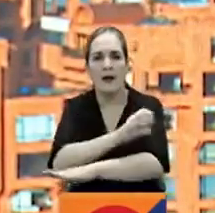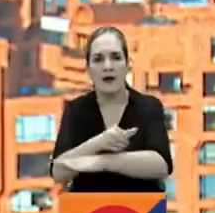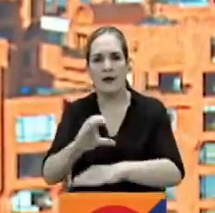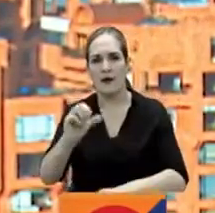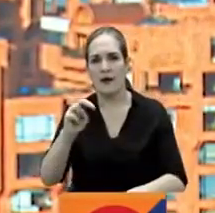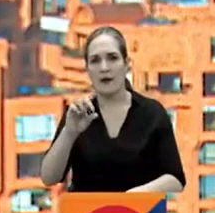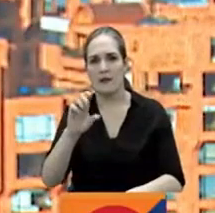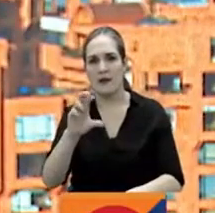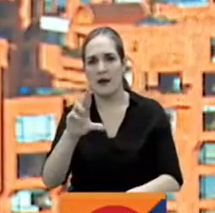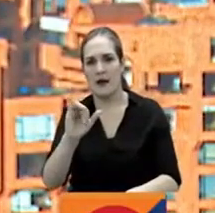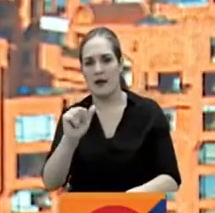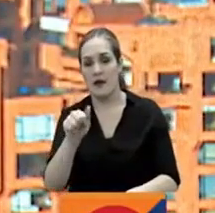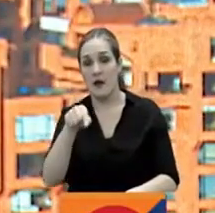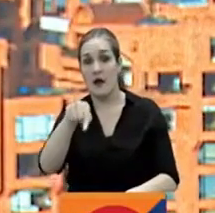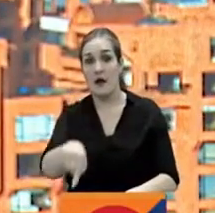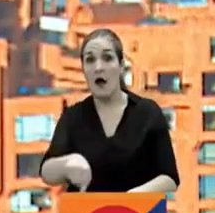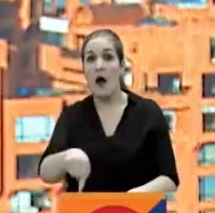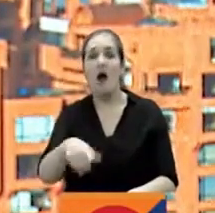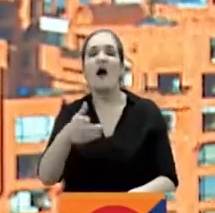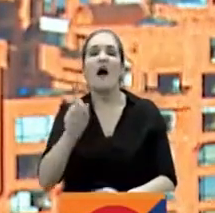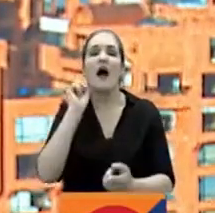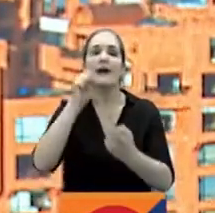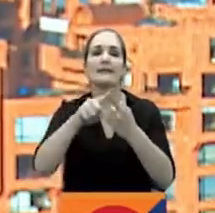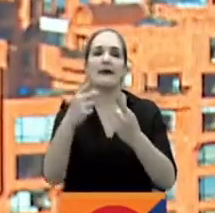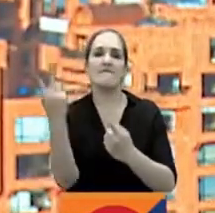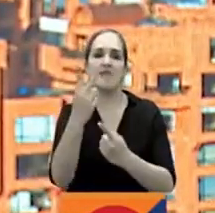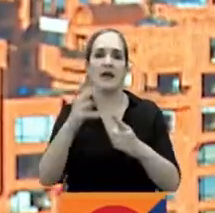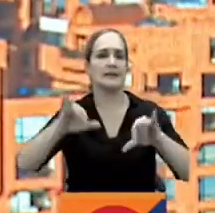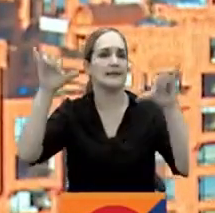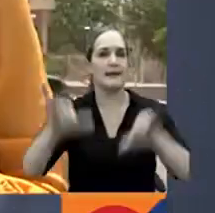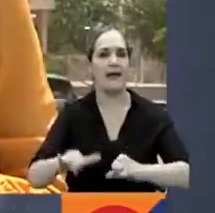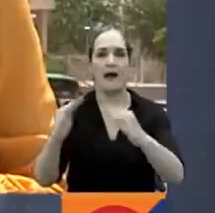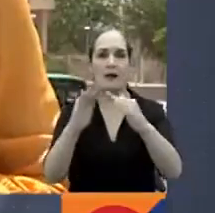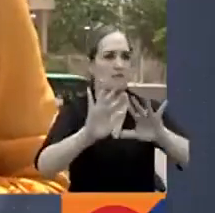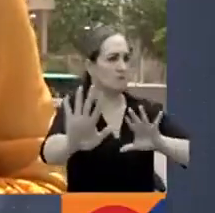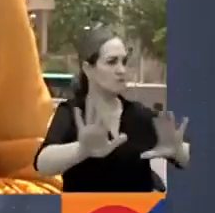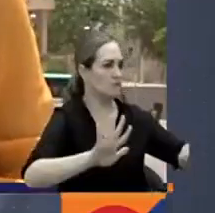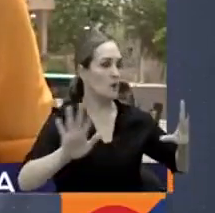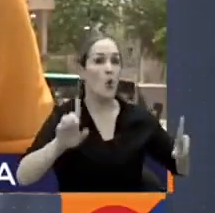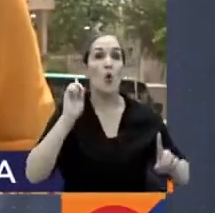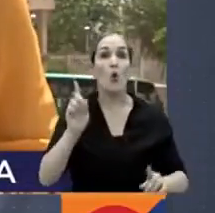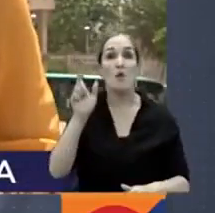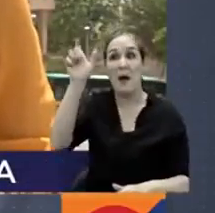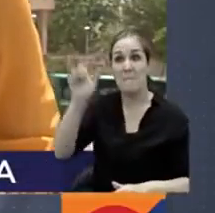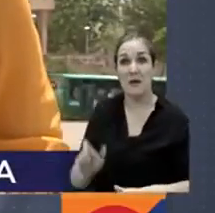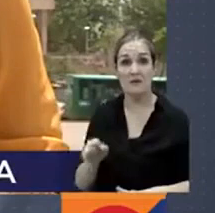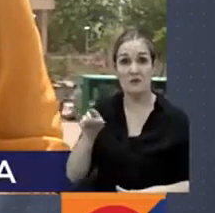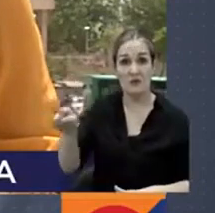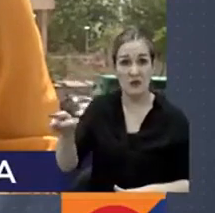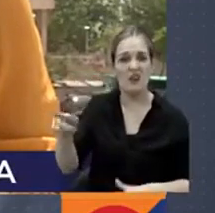alcaldía por la muerte de un joven durante un supuesto procedimiento policial. Zainia Gámez, buenas tardes.